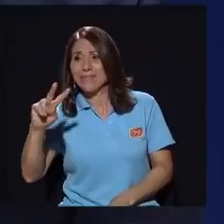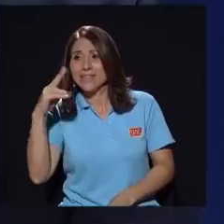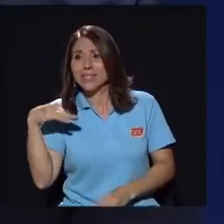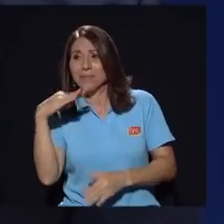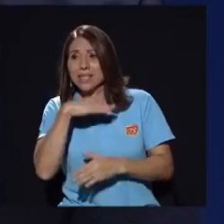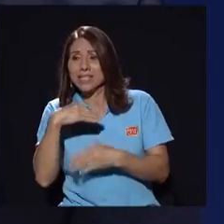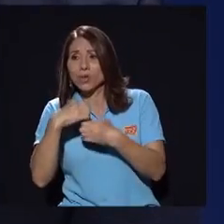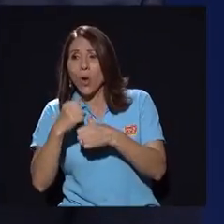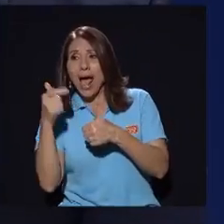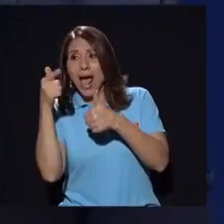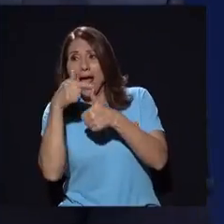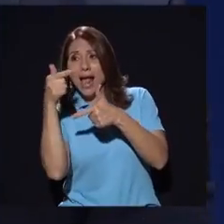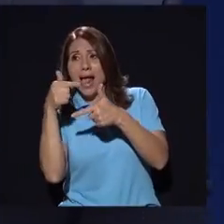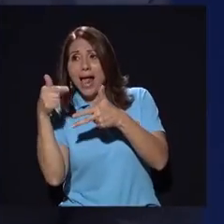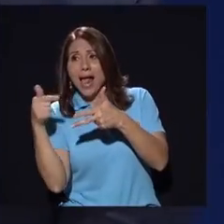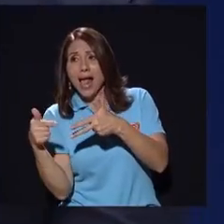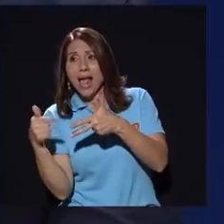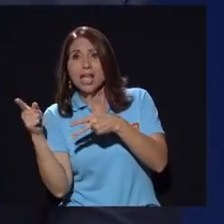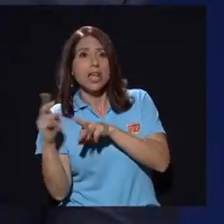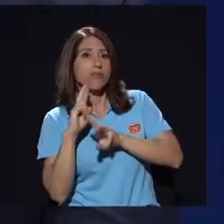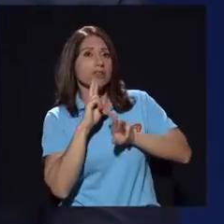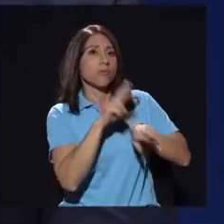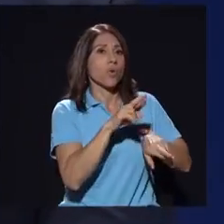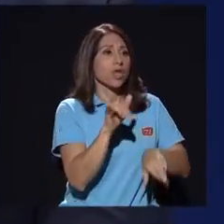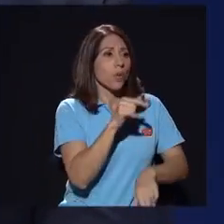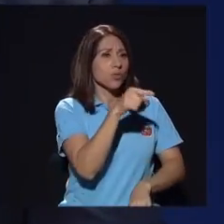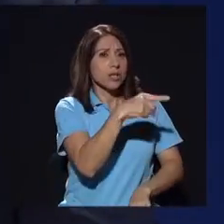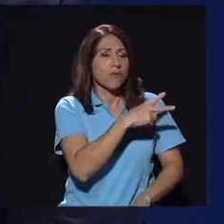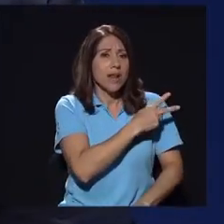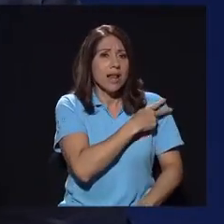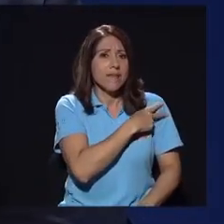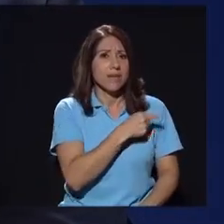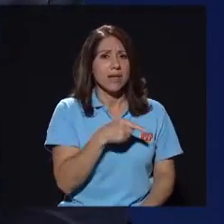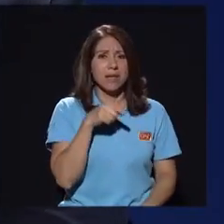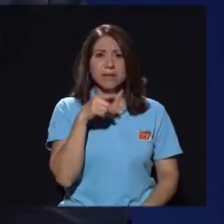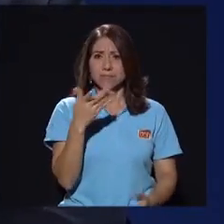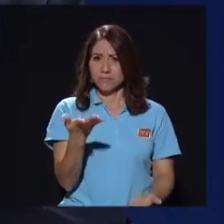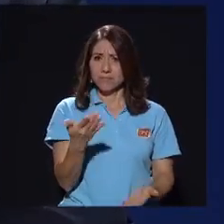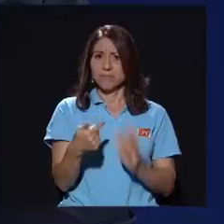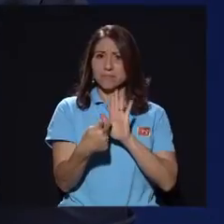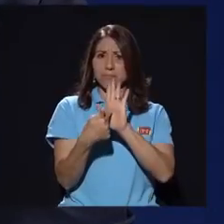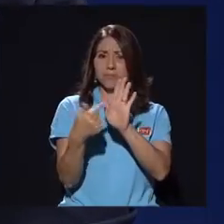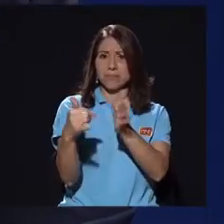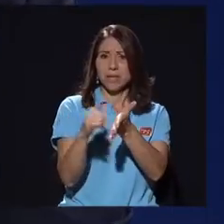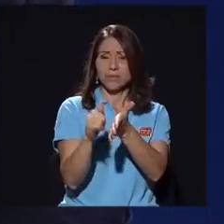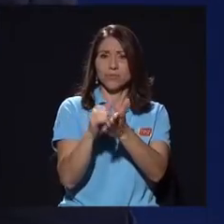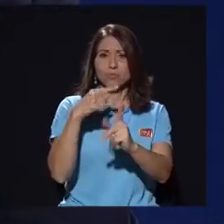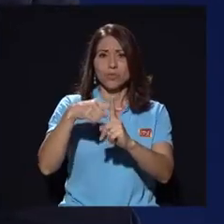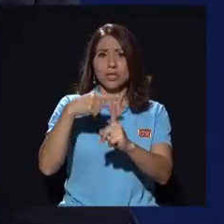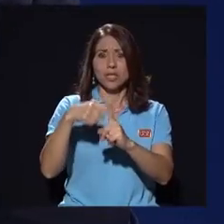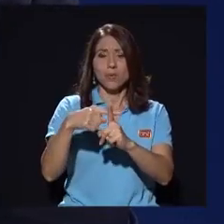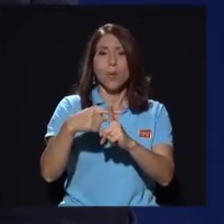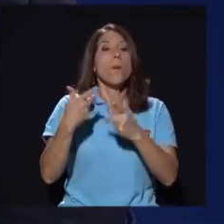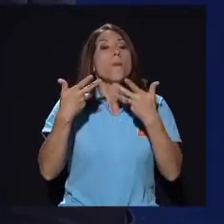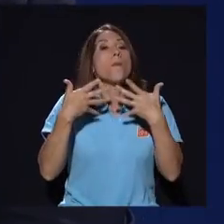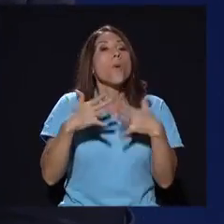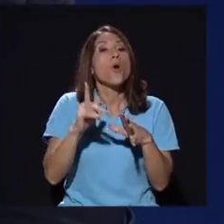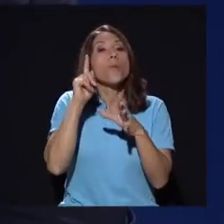viceministro que haga A, B, C y D y este le responde como si fuera el jefe o sea para mí eso es positivo ¿por qué? porque por lo menos a un